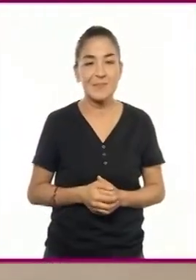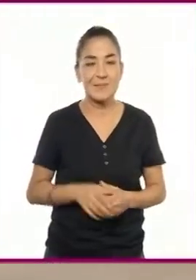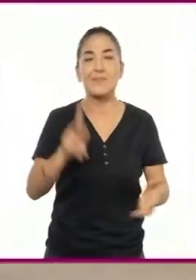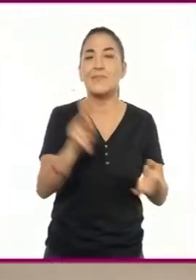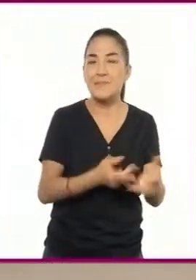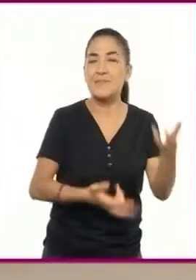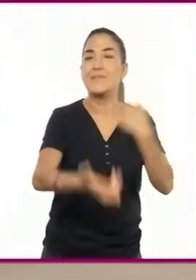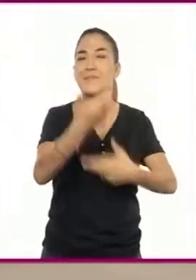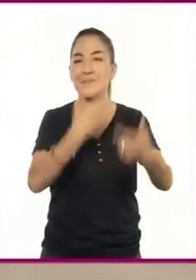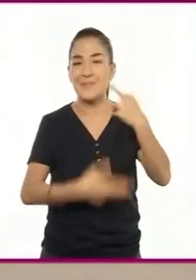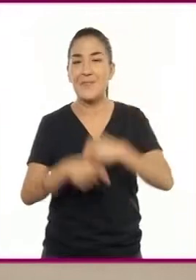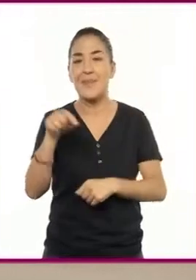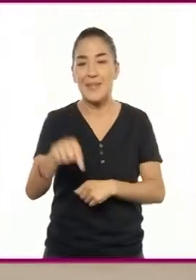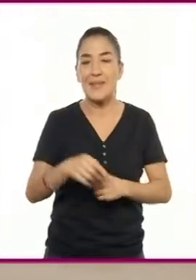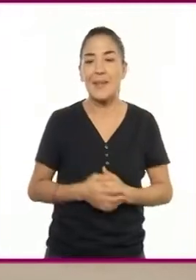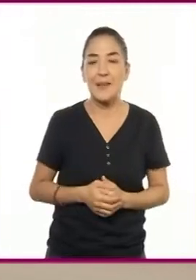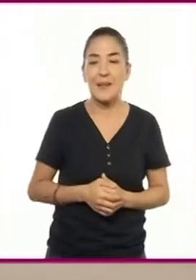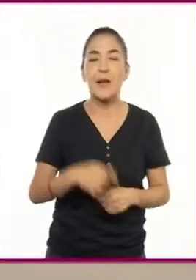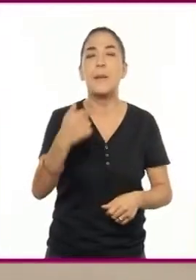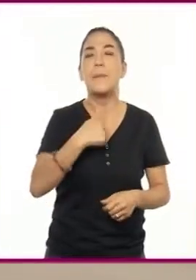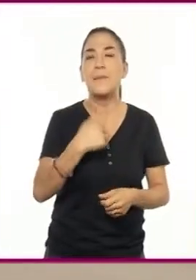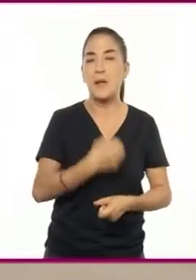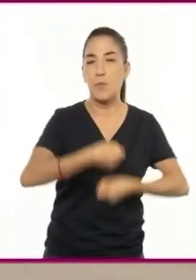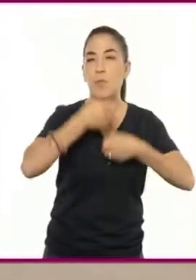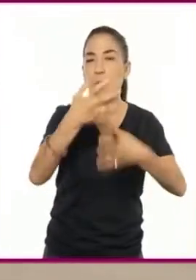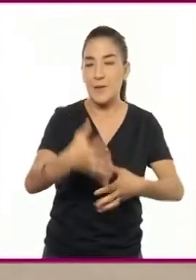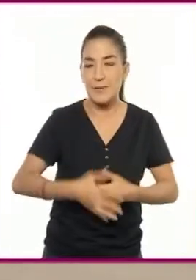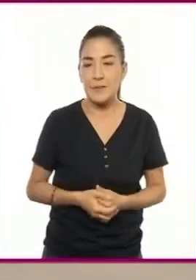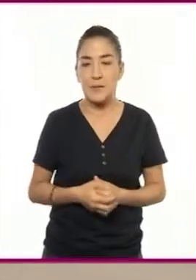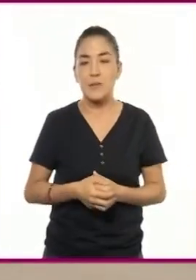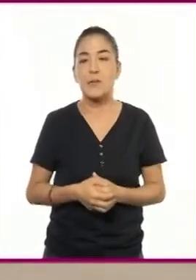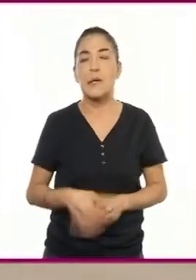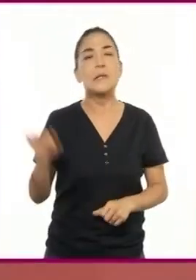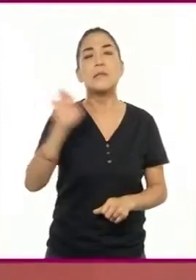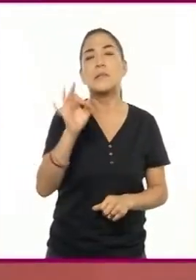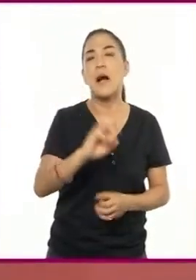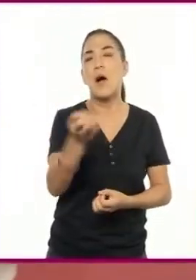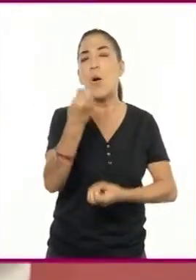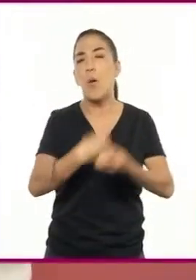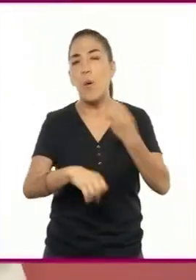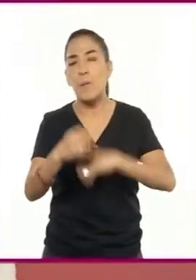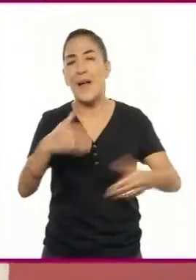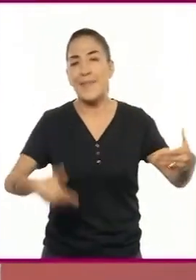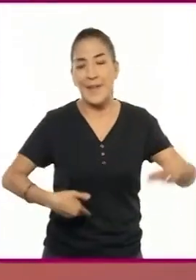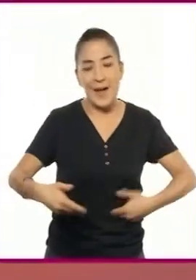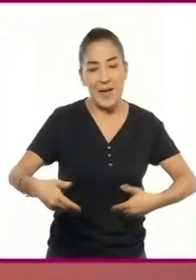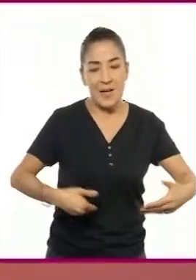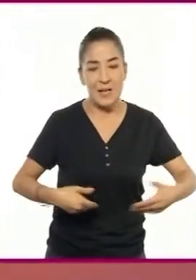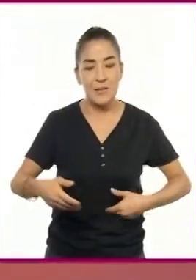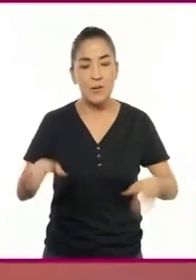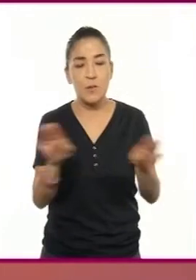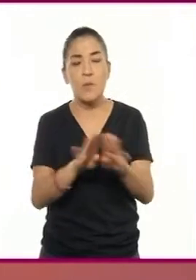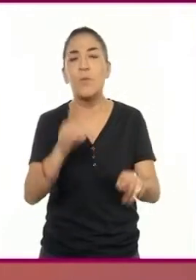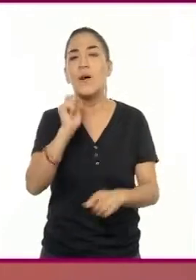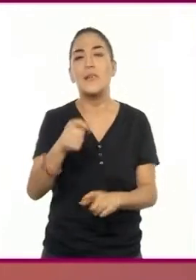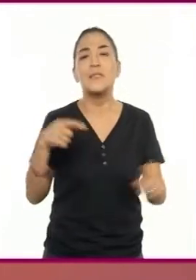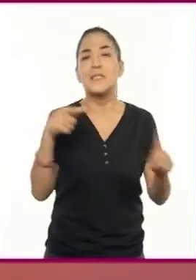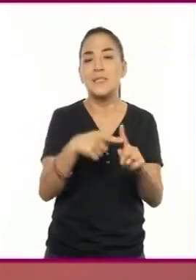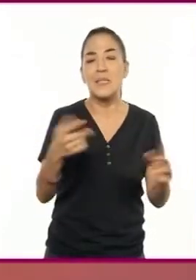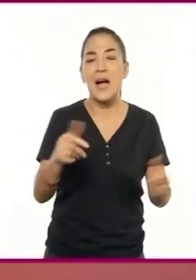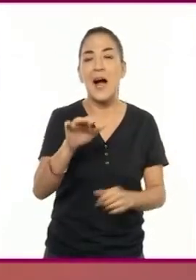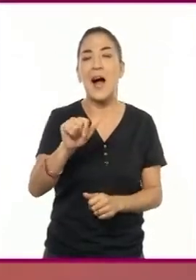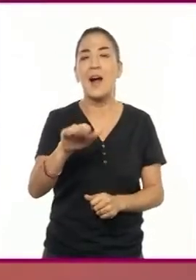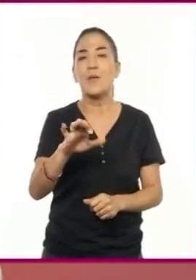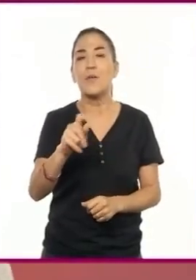Regresemos un poquito a mi cuento. Si fuera una obra de teatro, podría prescindir de acotaciones